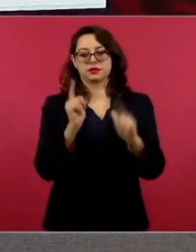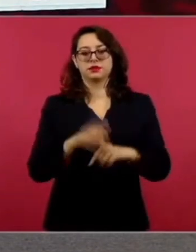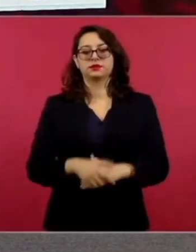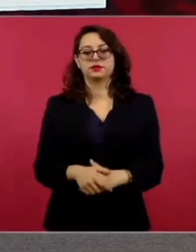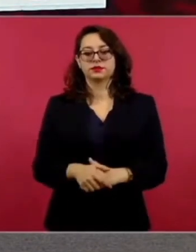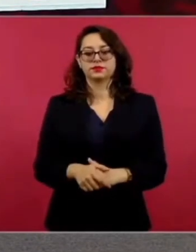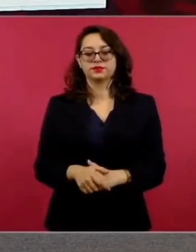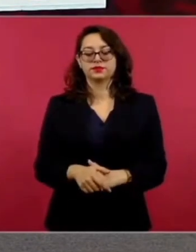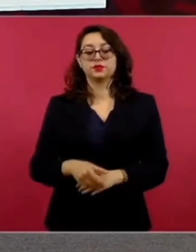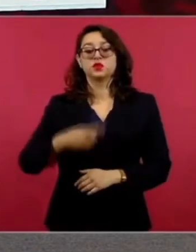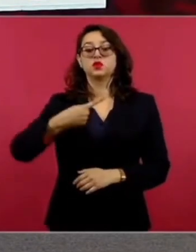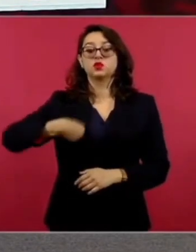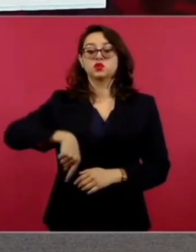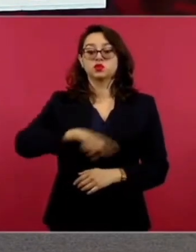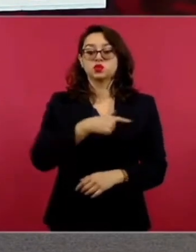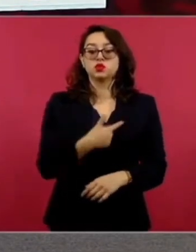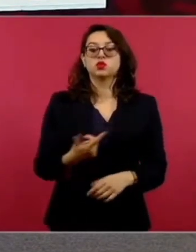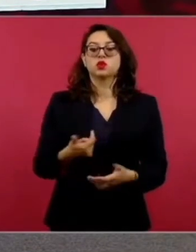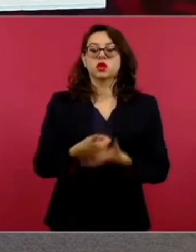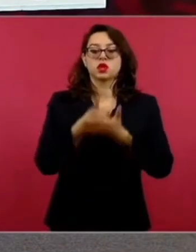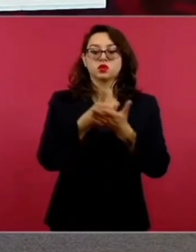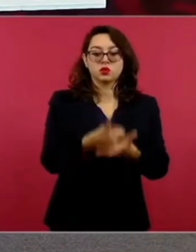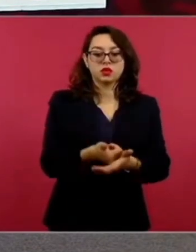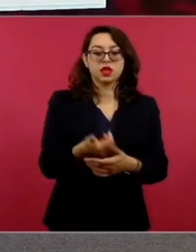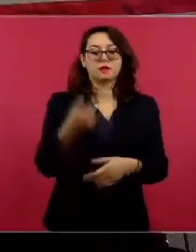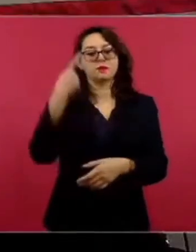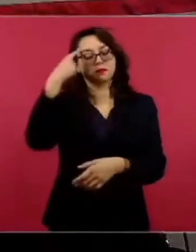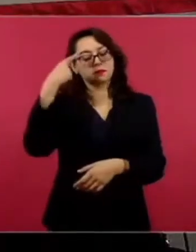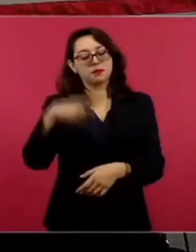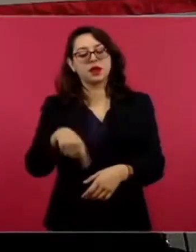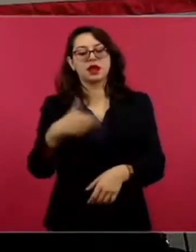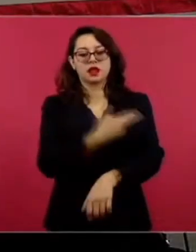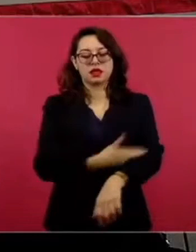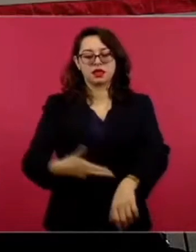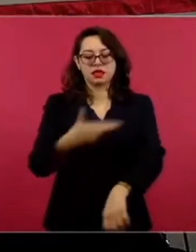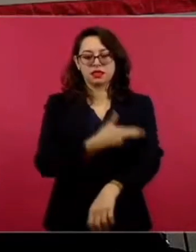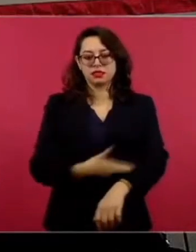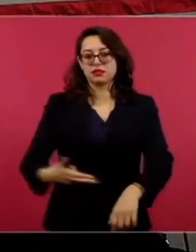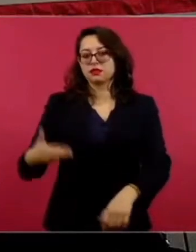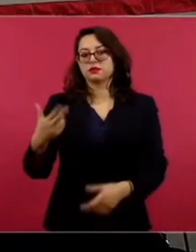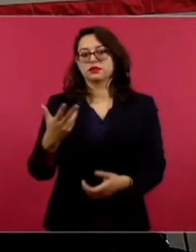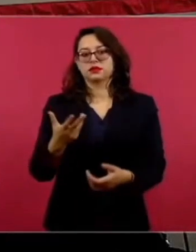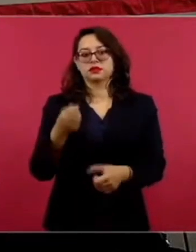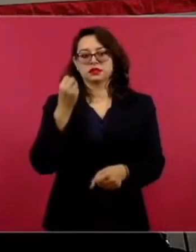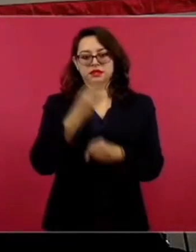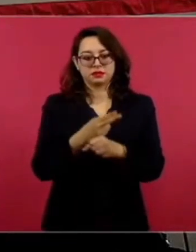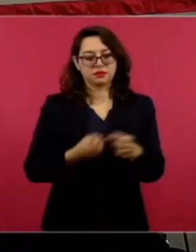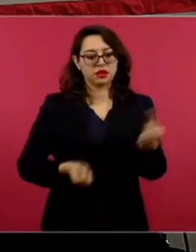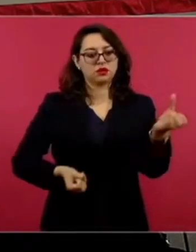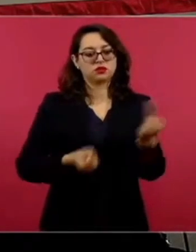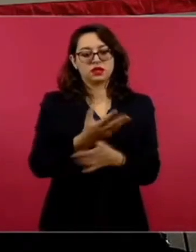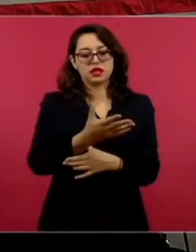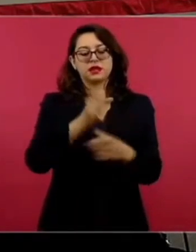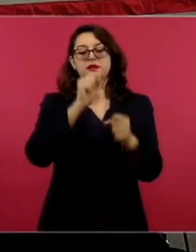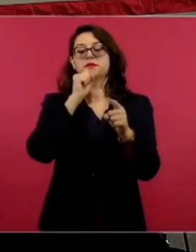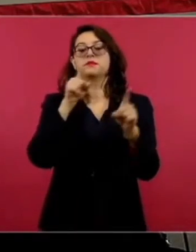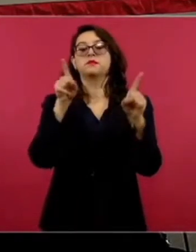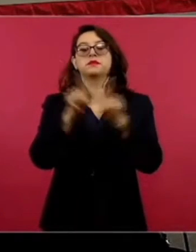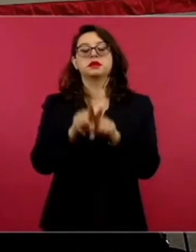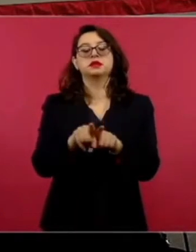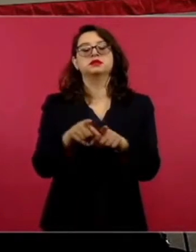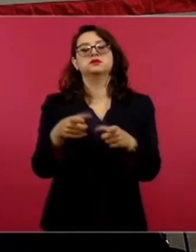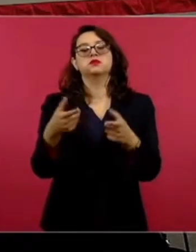presidente, las acciones para tramitar libertades anticipadas, amnistías, a personas que no han cometido delitos graves,